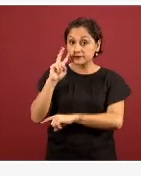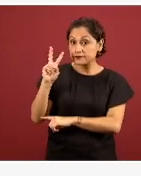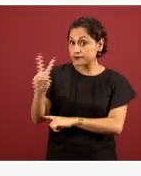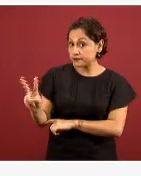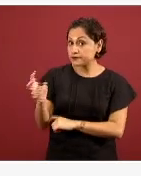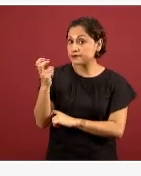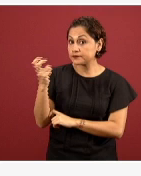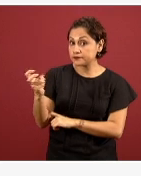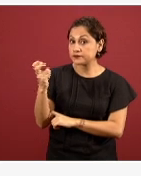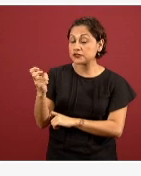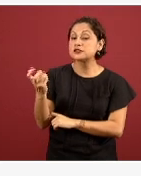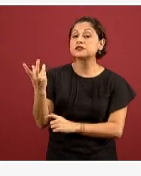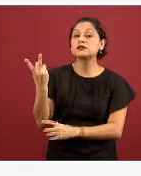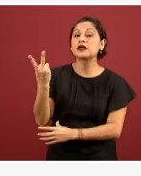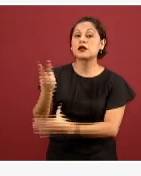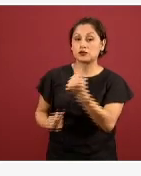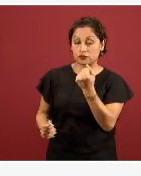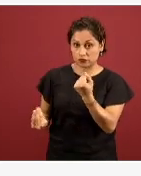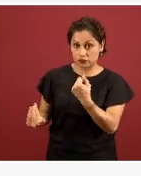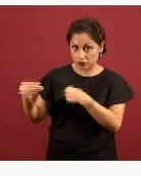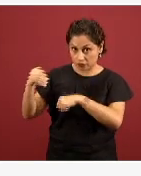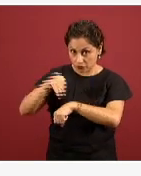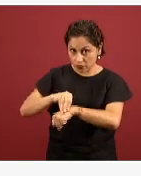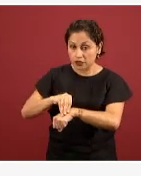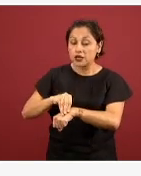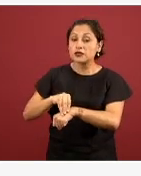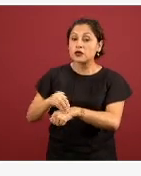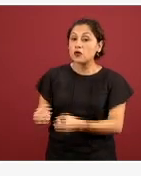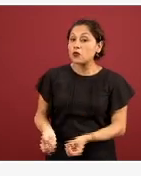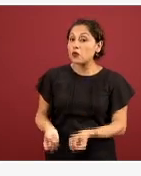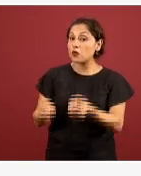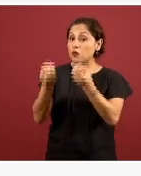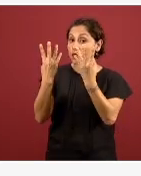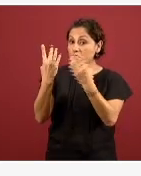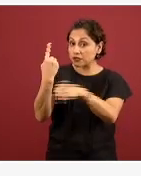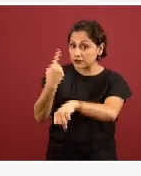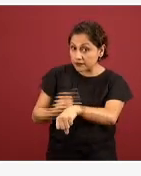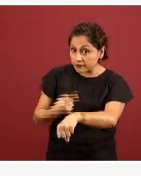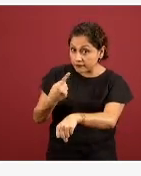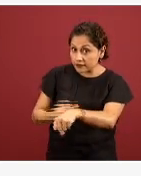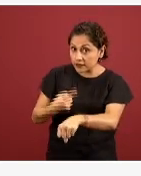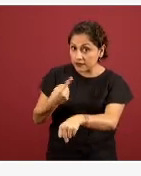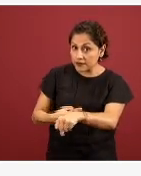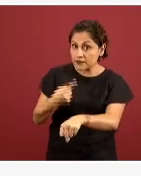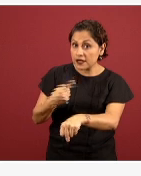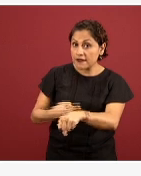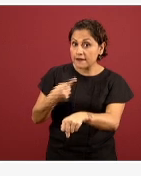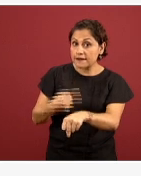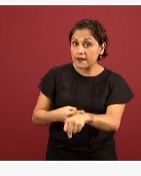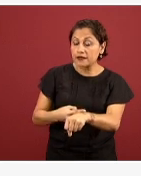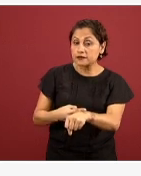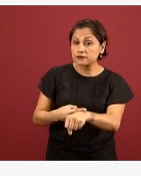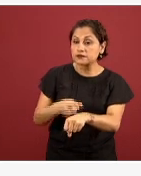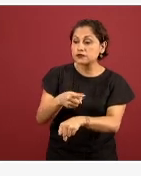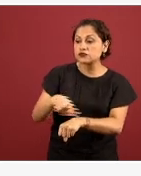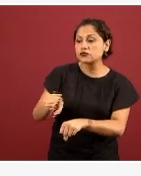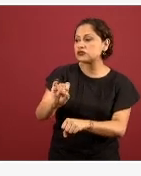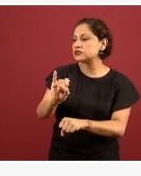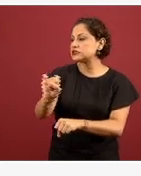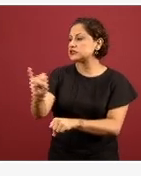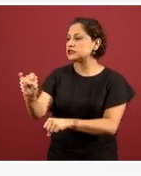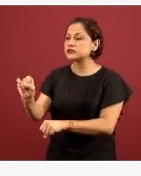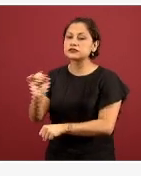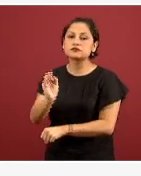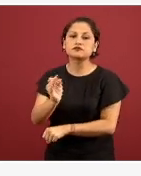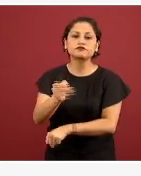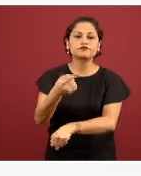los dos datos, nos da el dato de cantidad, carga de enfermedad, es decir, el número de casos que se han confirmado en cada una de